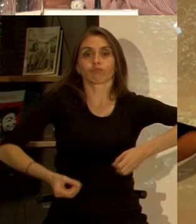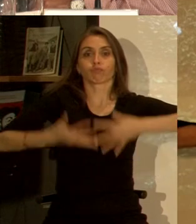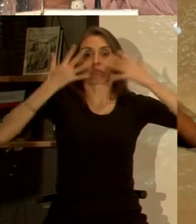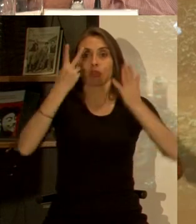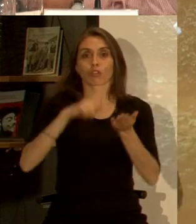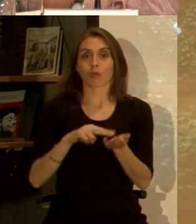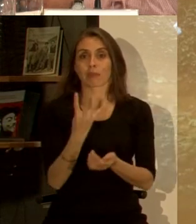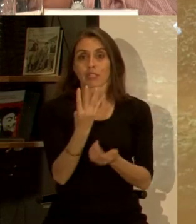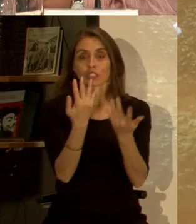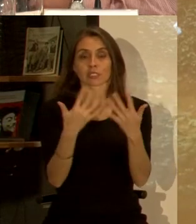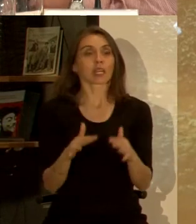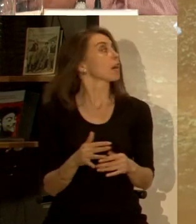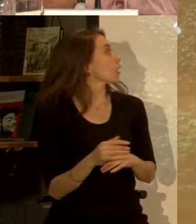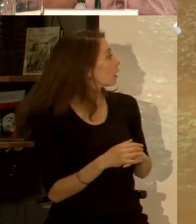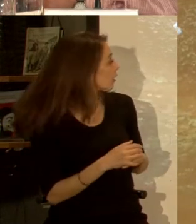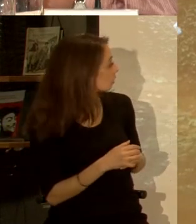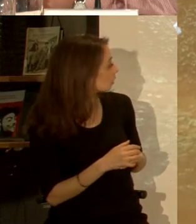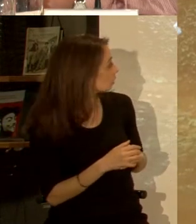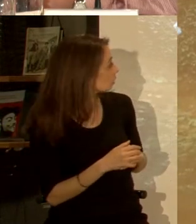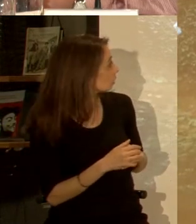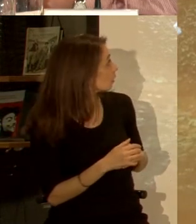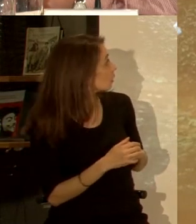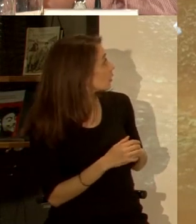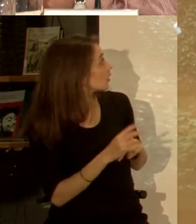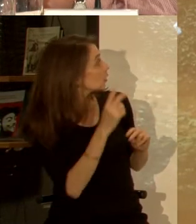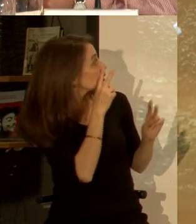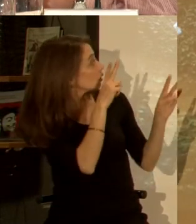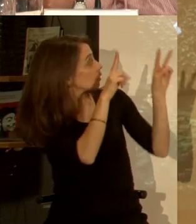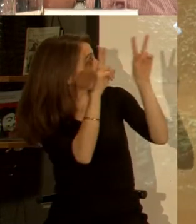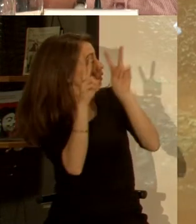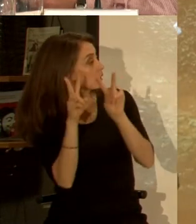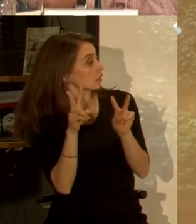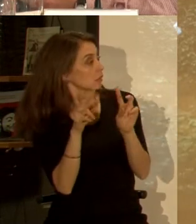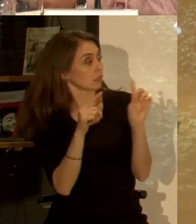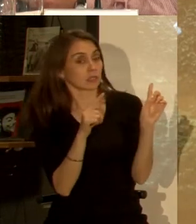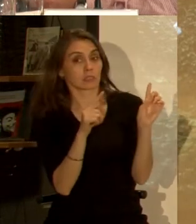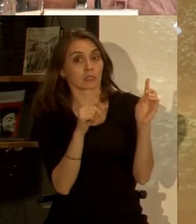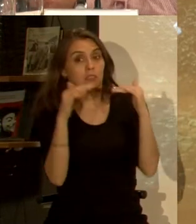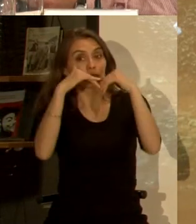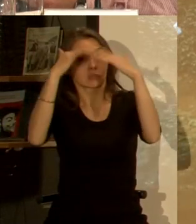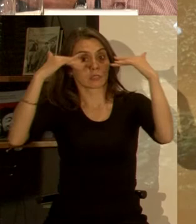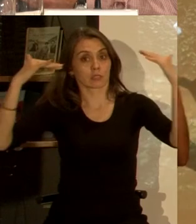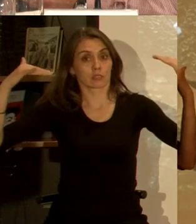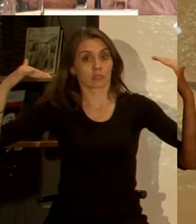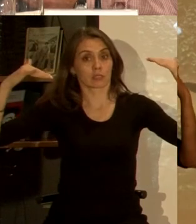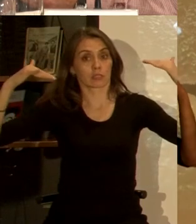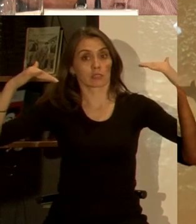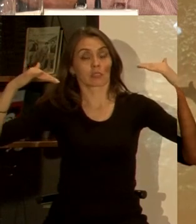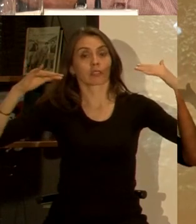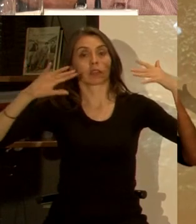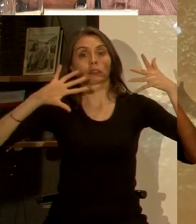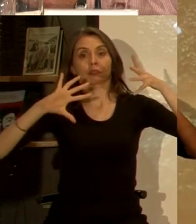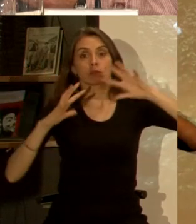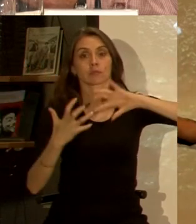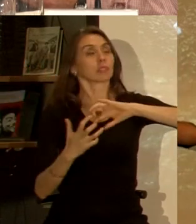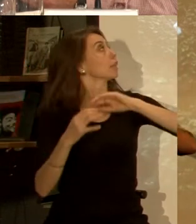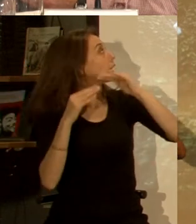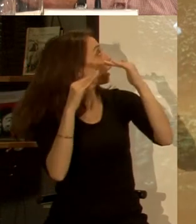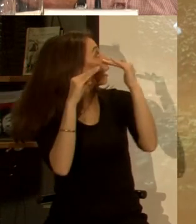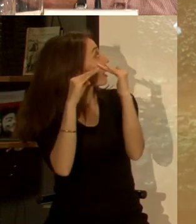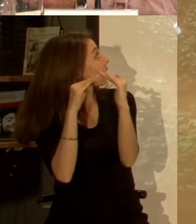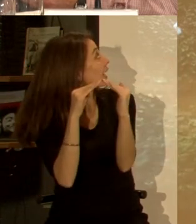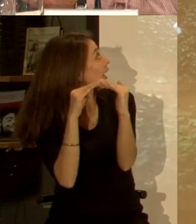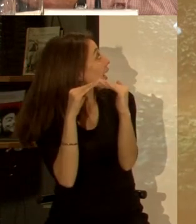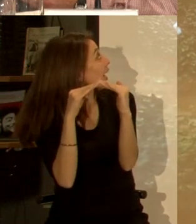que podemos ver que tiene grandes atributos ambientales es una zona de ruina ambiental y esa casa que está ahí